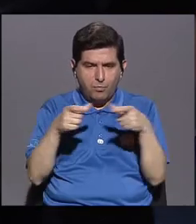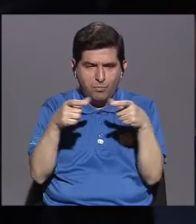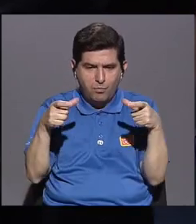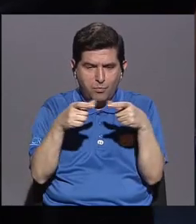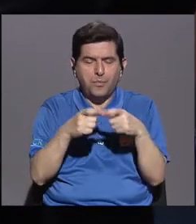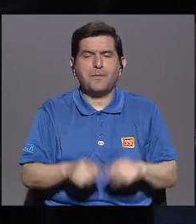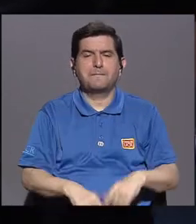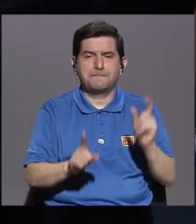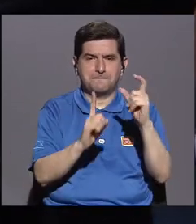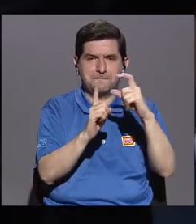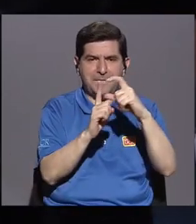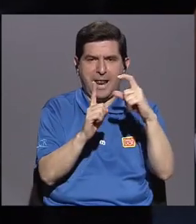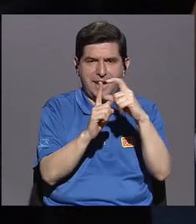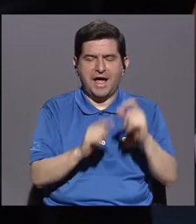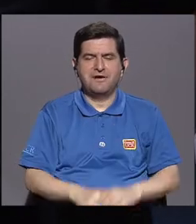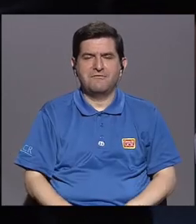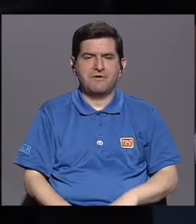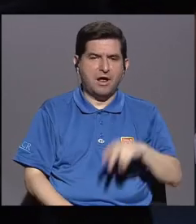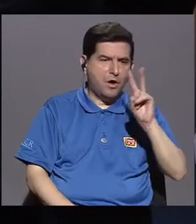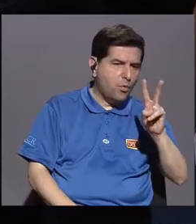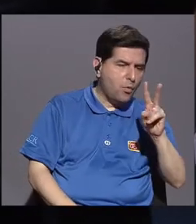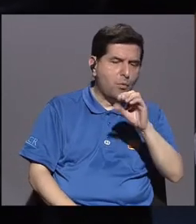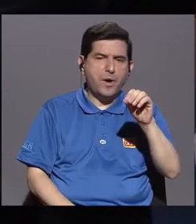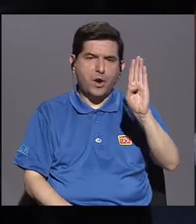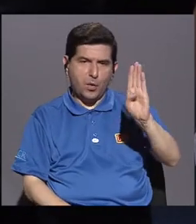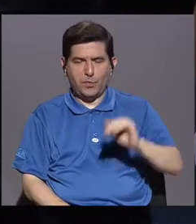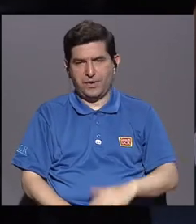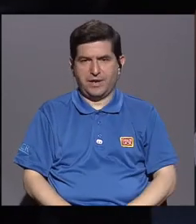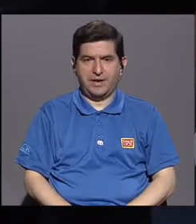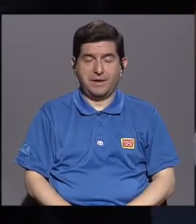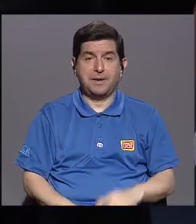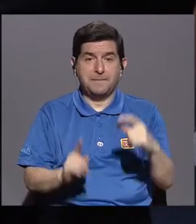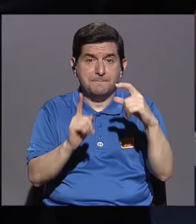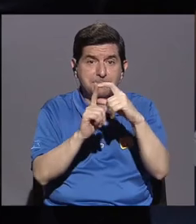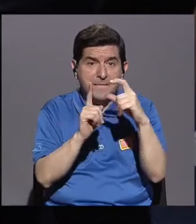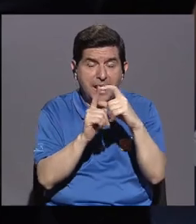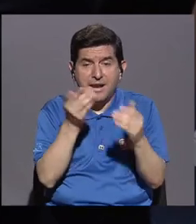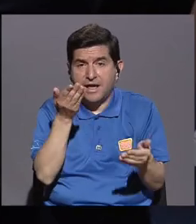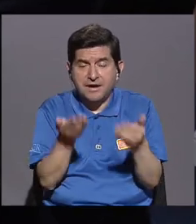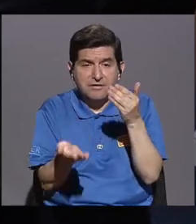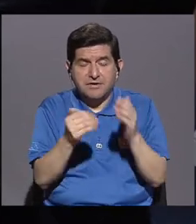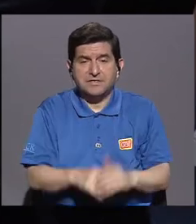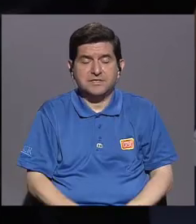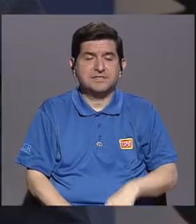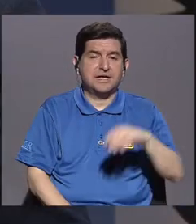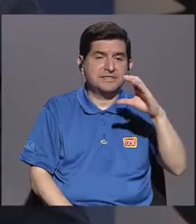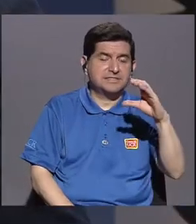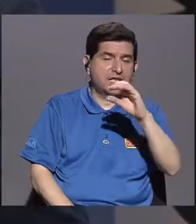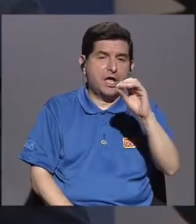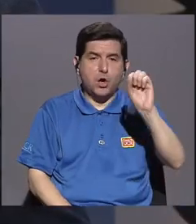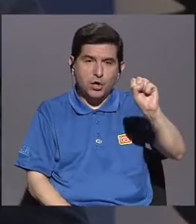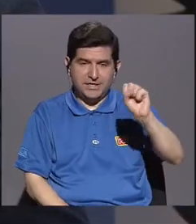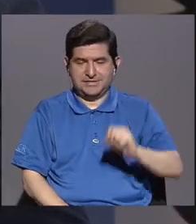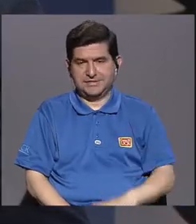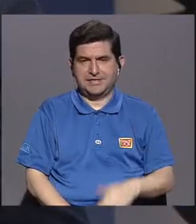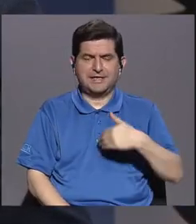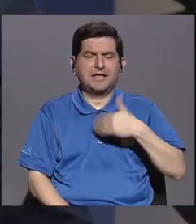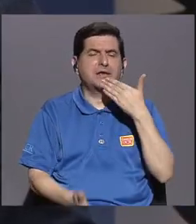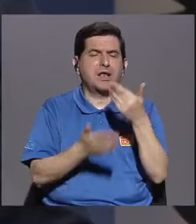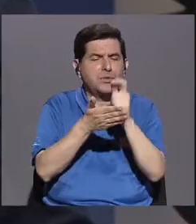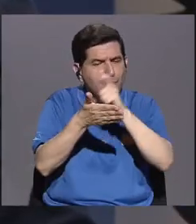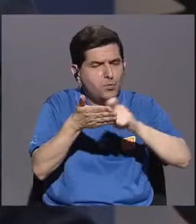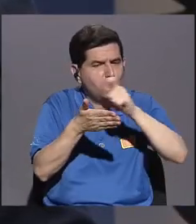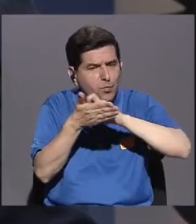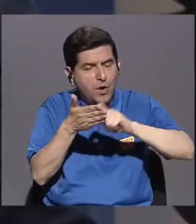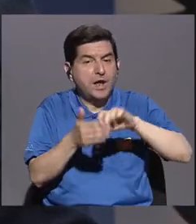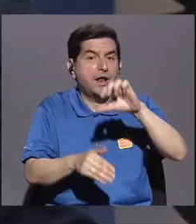escribe bien una palabra, si va con V, si va con B, las palabras que van con C y con S, bueno, que tengan una buena ortografía